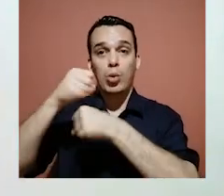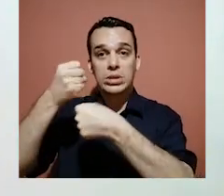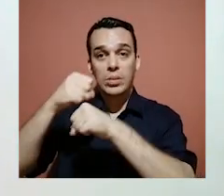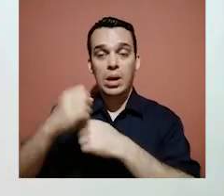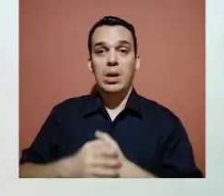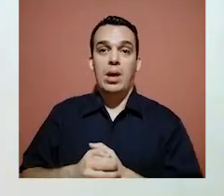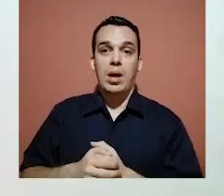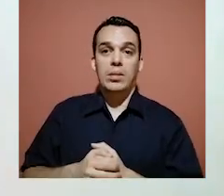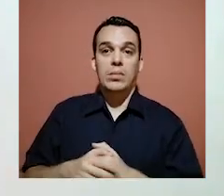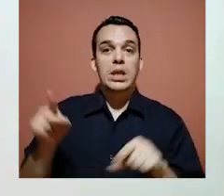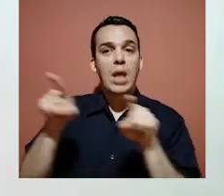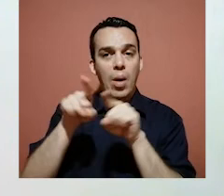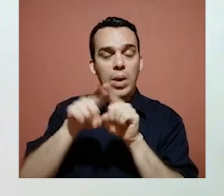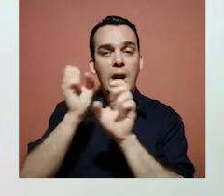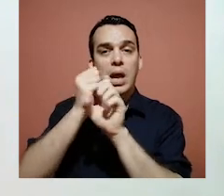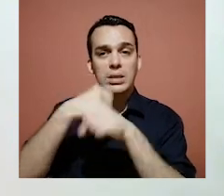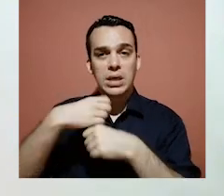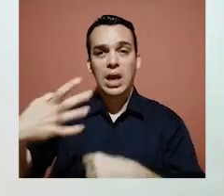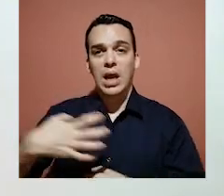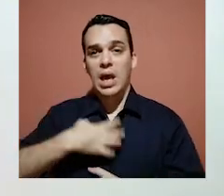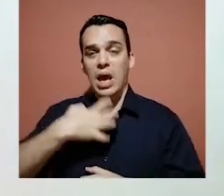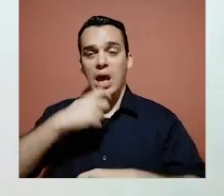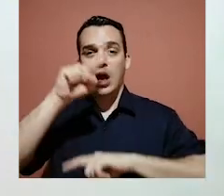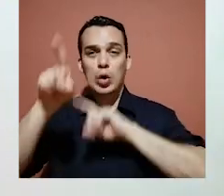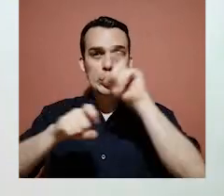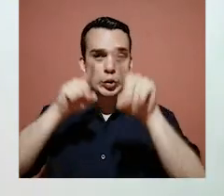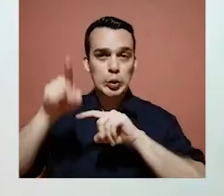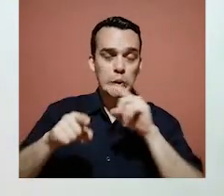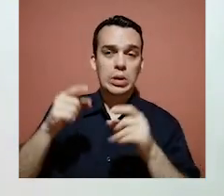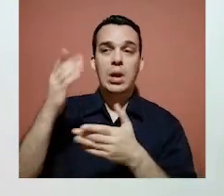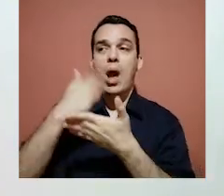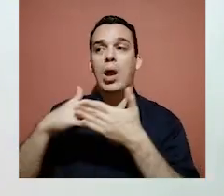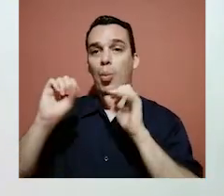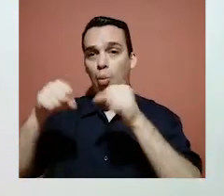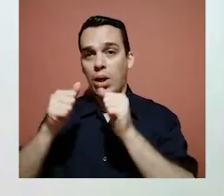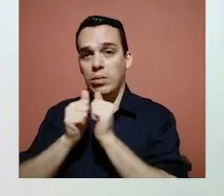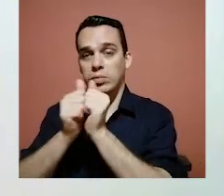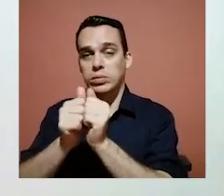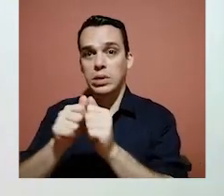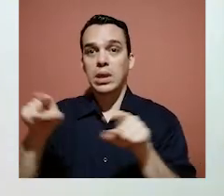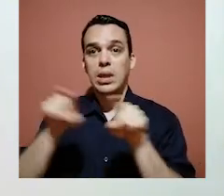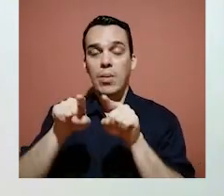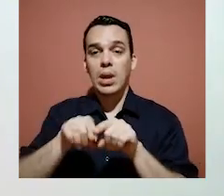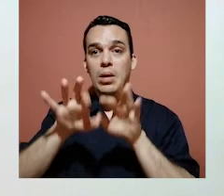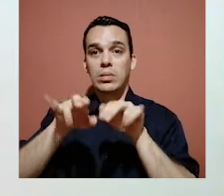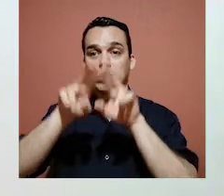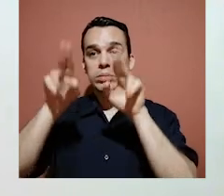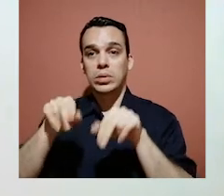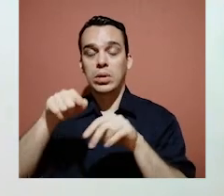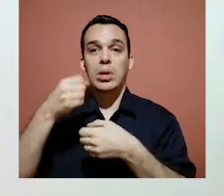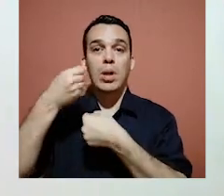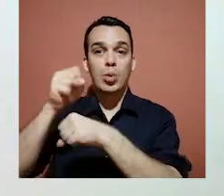también e interponer sus quejas, consultas o inconformidades. Se pueden ingresar al micrositio